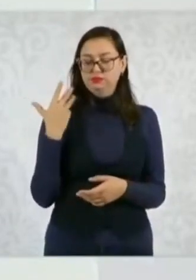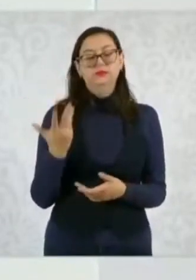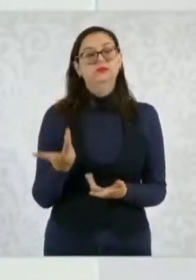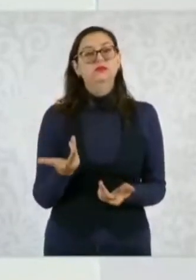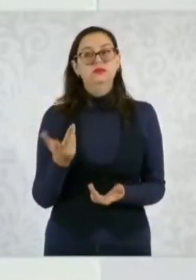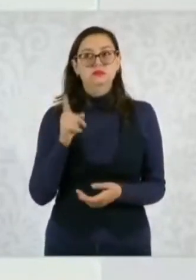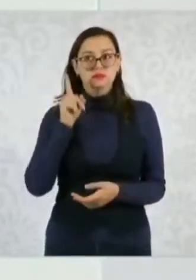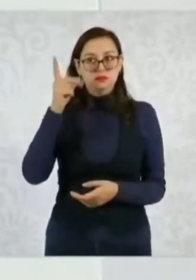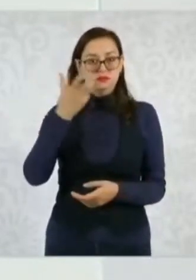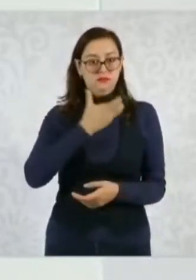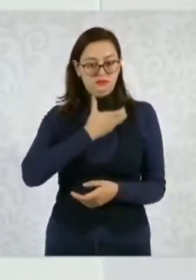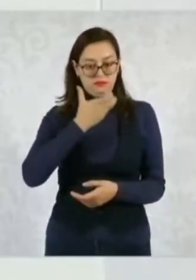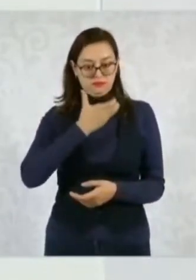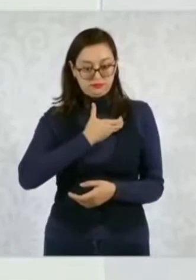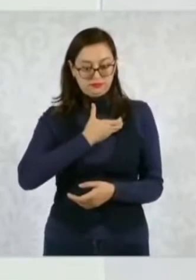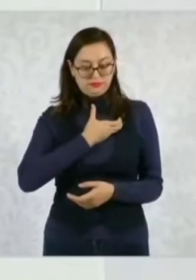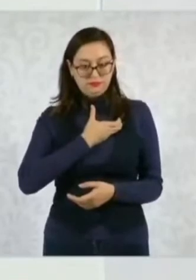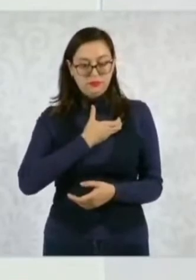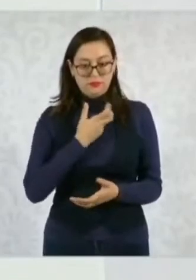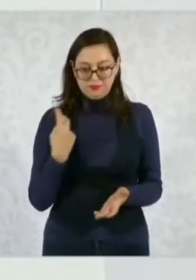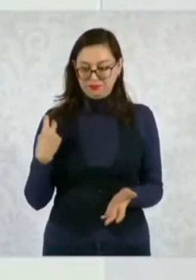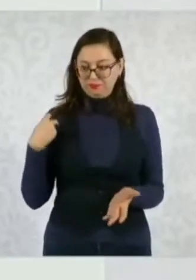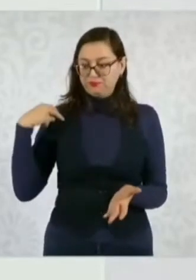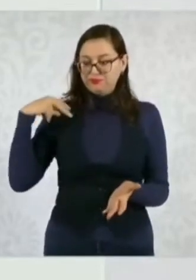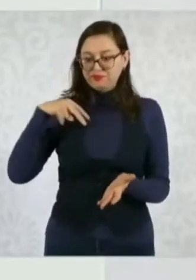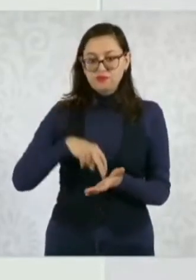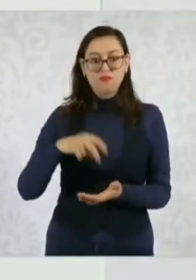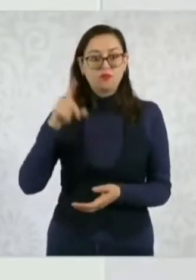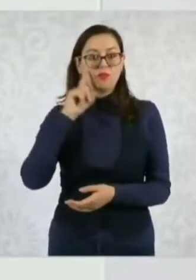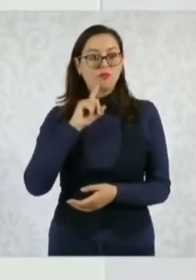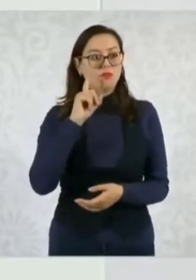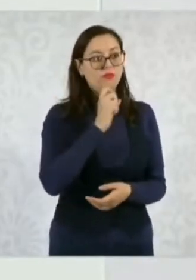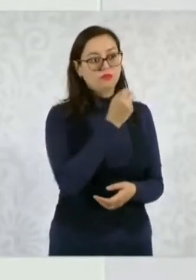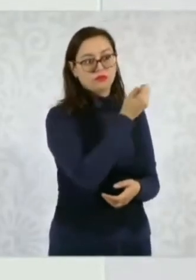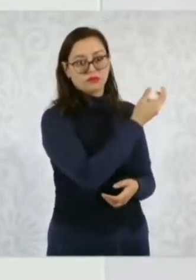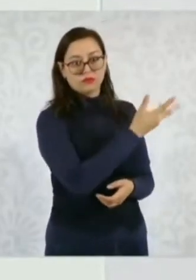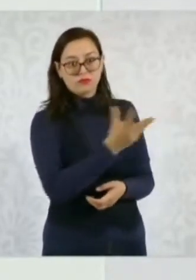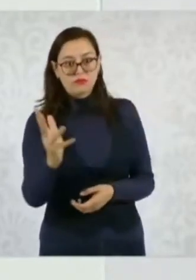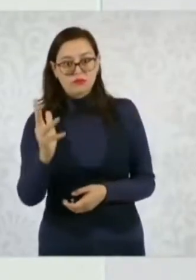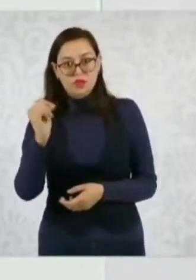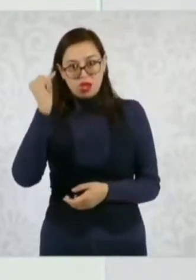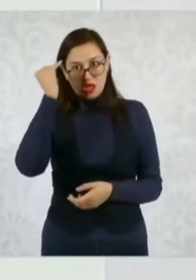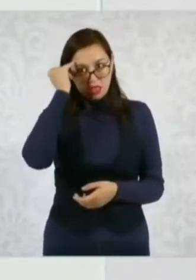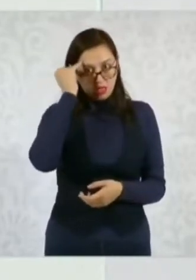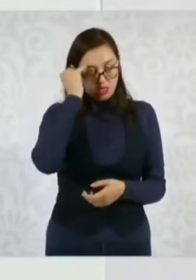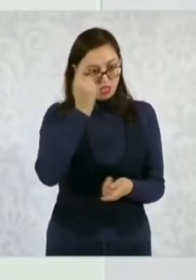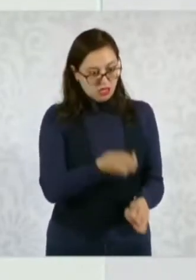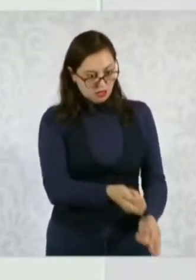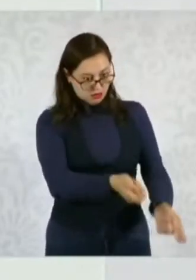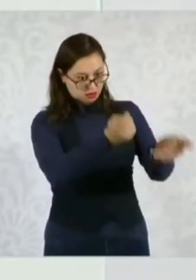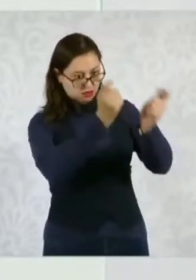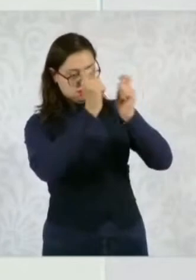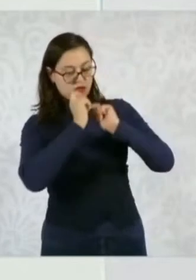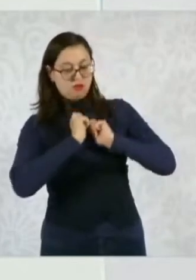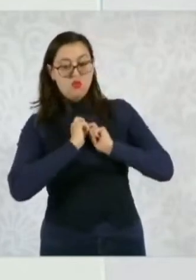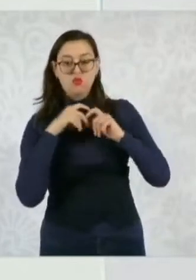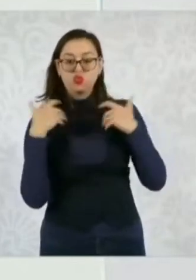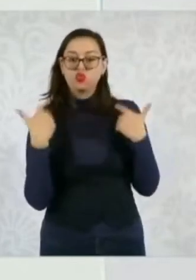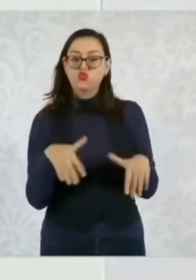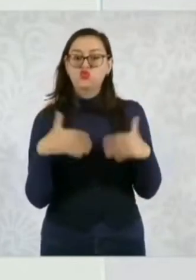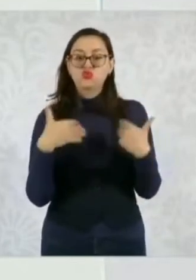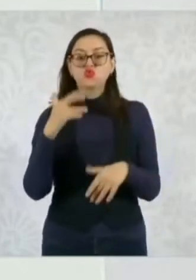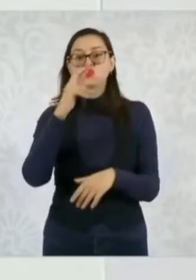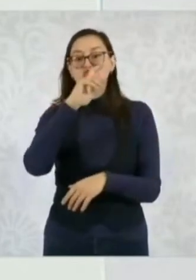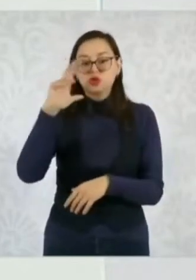reconocimiento de las mujeres indígenas de nuestro país que